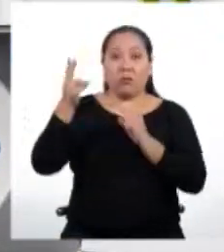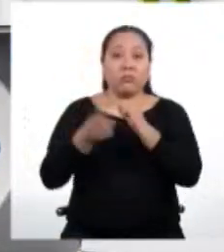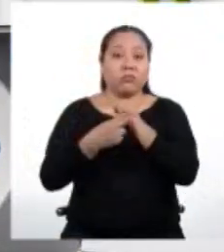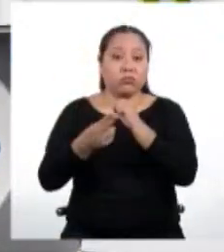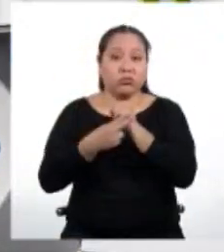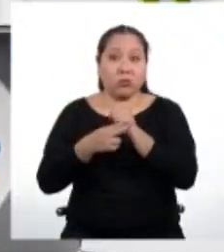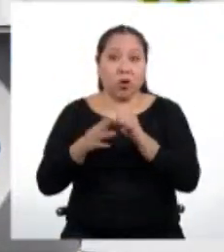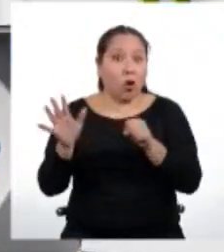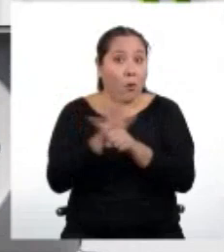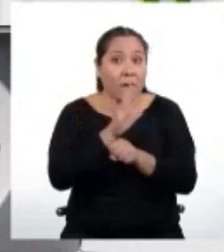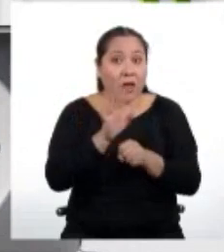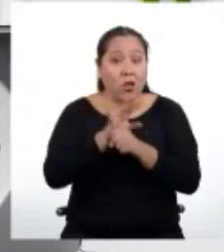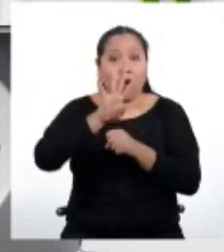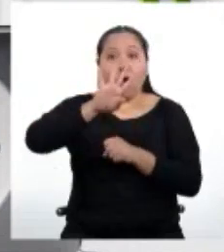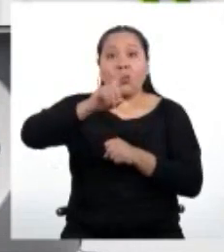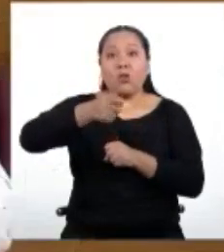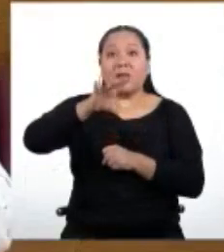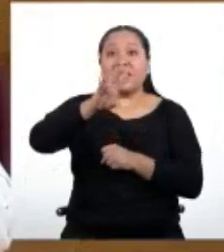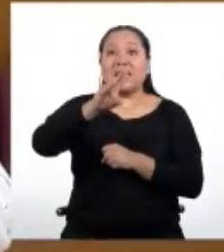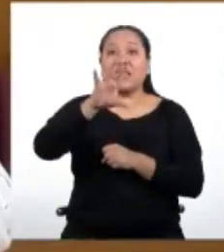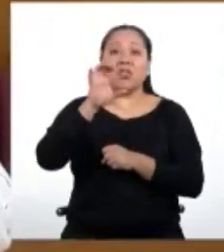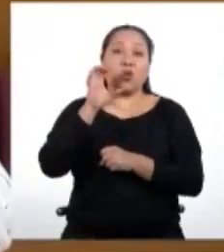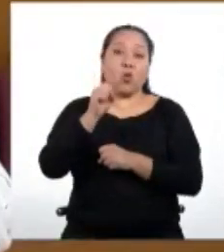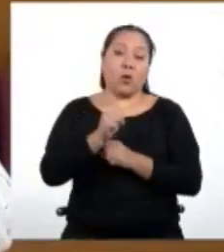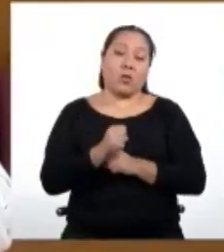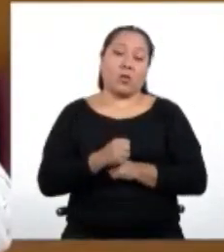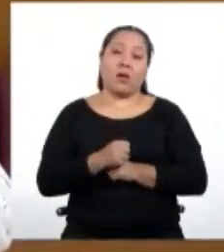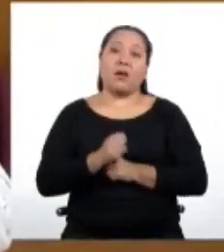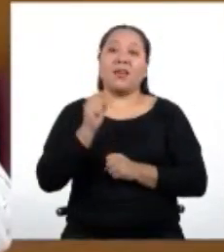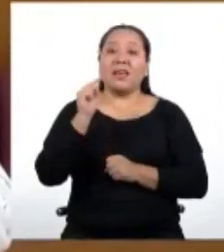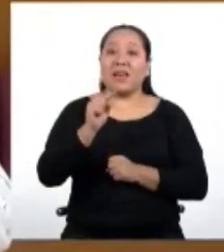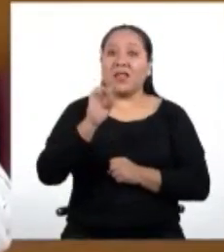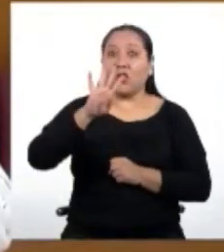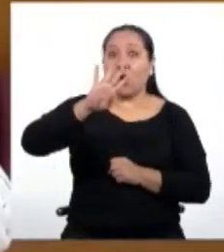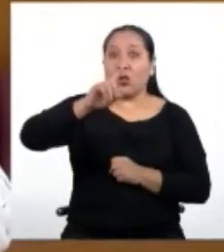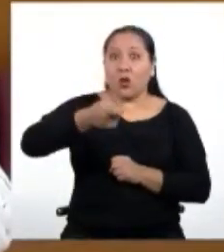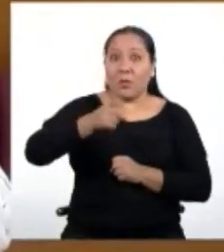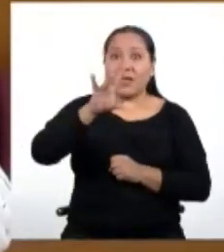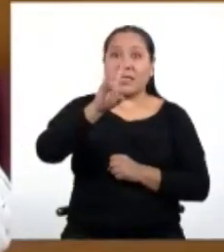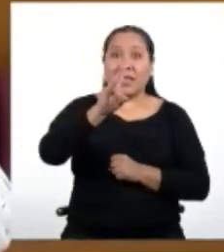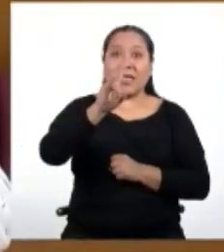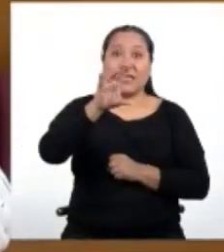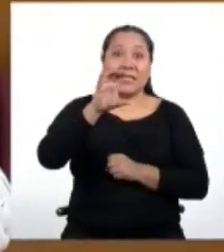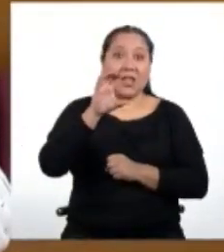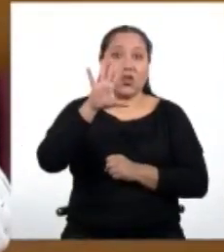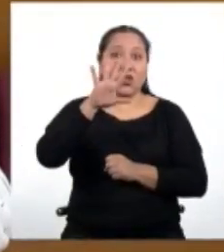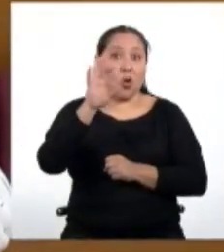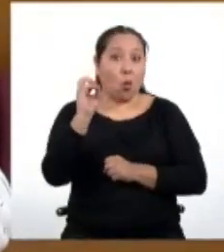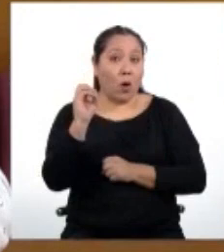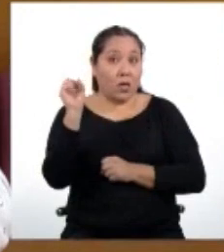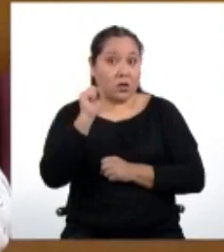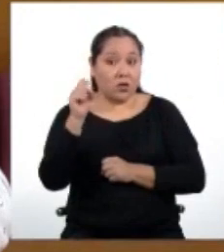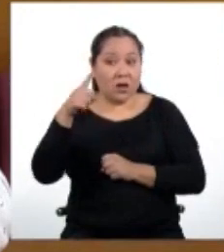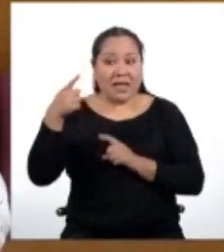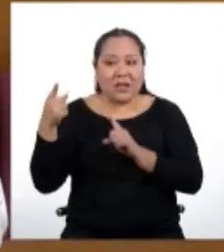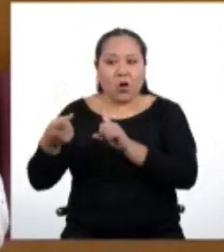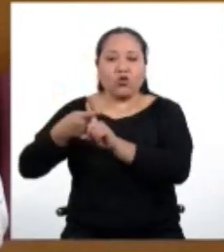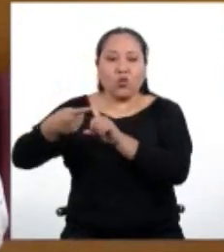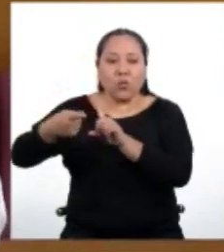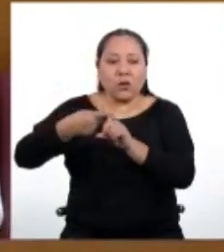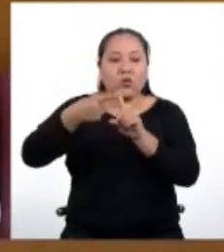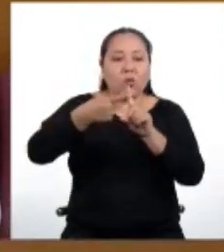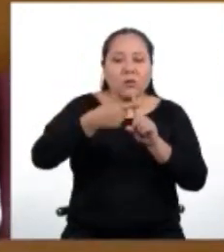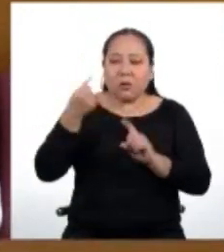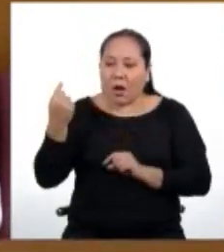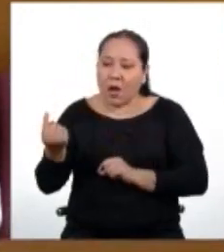de 4.750 soles. Y que estos 4.750 soles son la suma de todos los